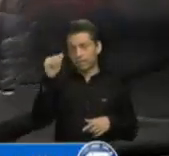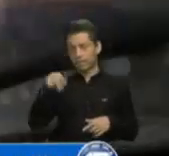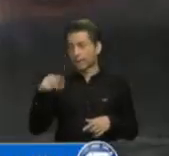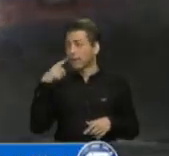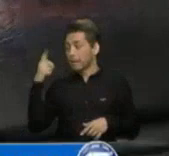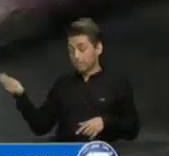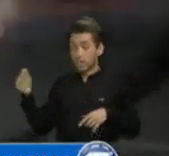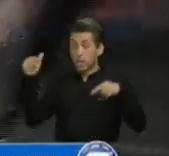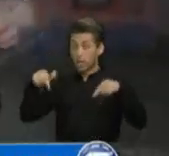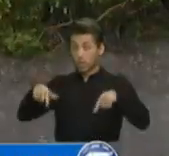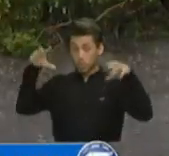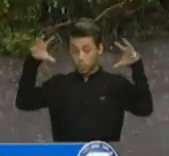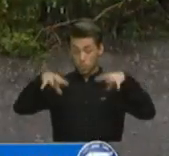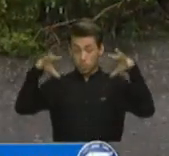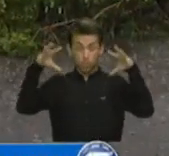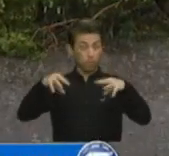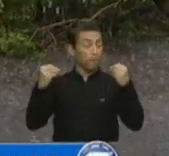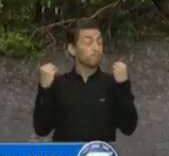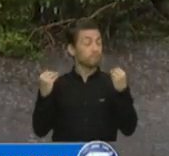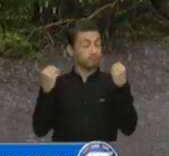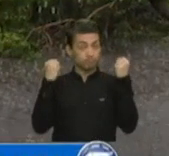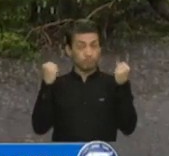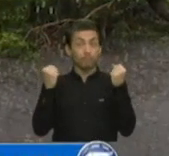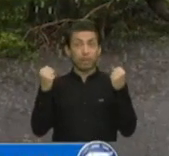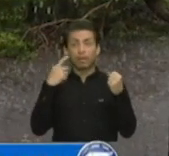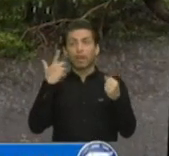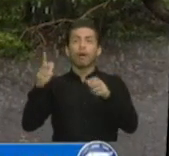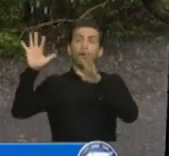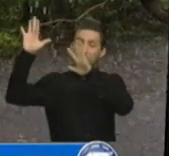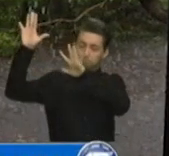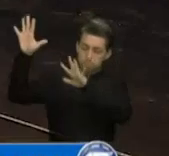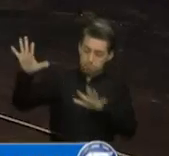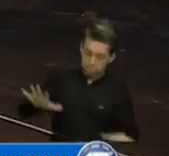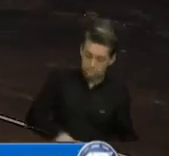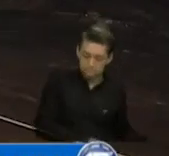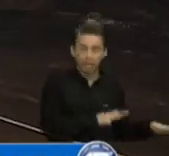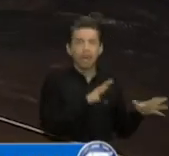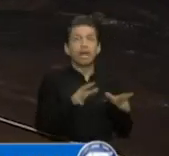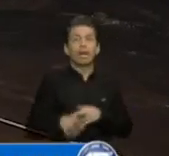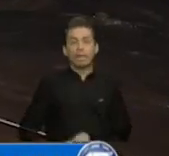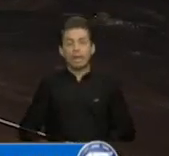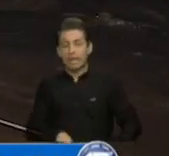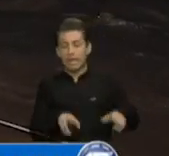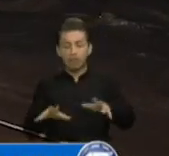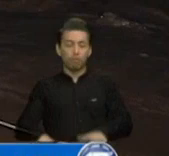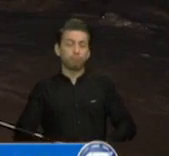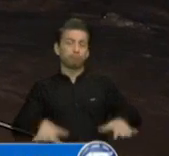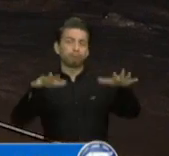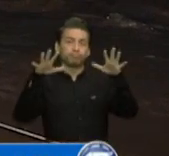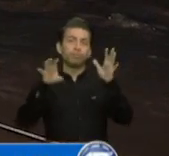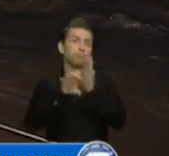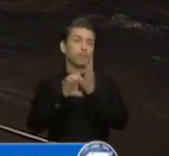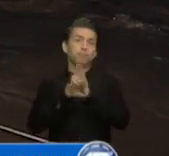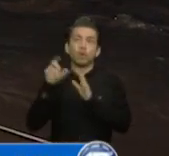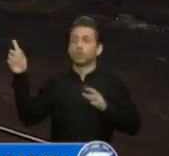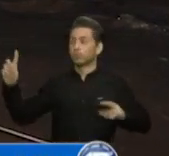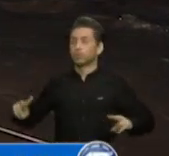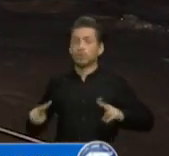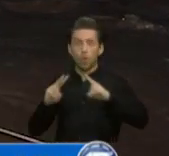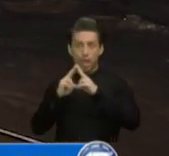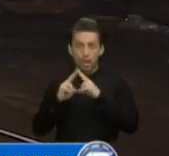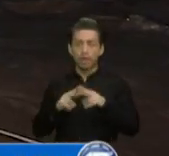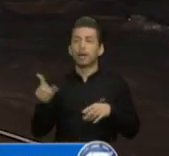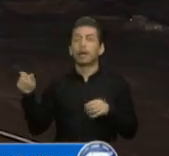tan fuerte en algunos puntos que ocasionó derrumbes y crecidas de ríos como en este caso en el departamento de Zololá. Los lugares más